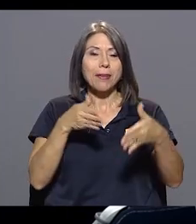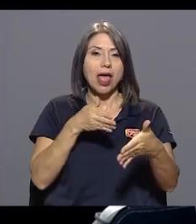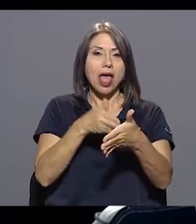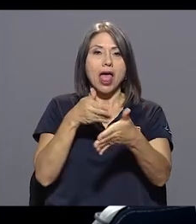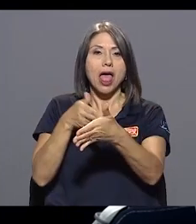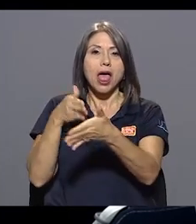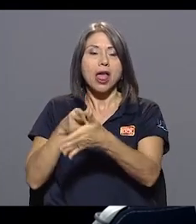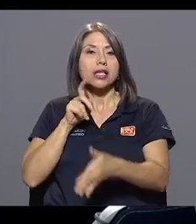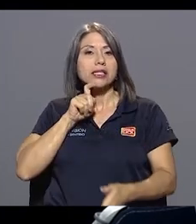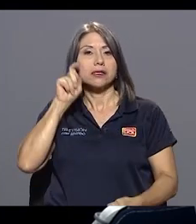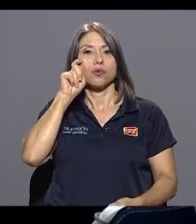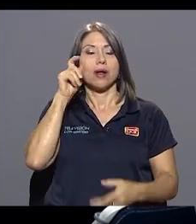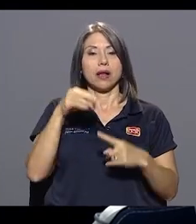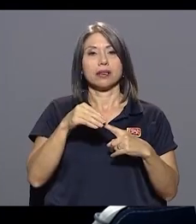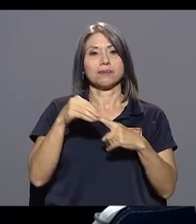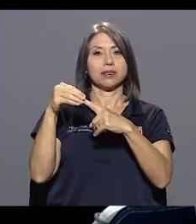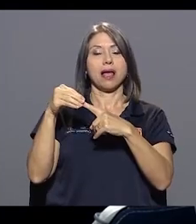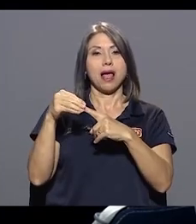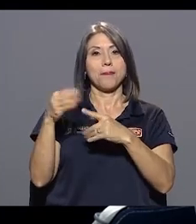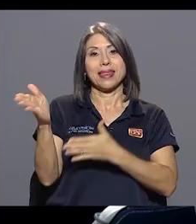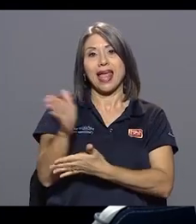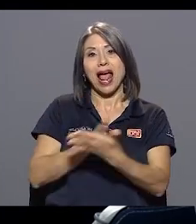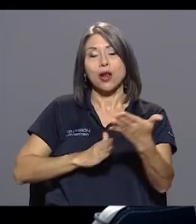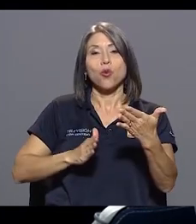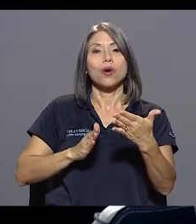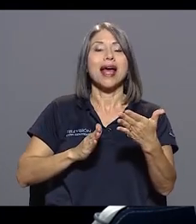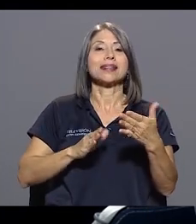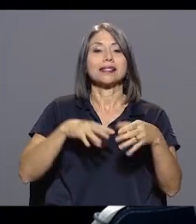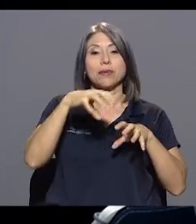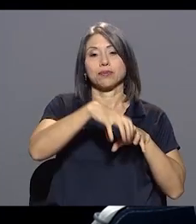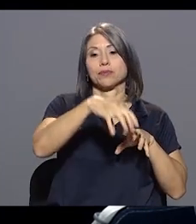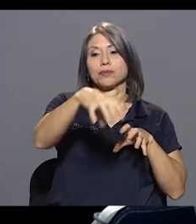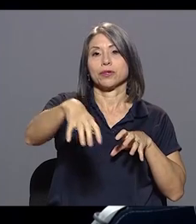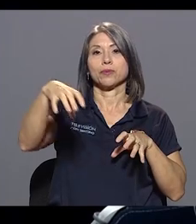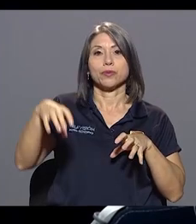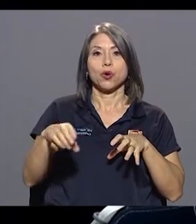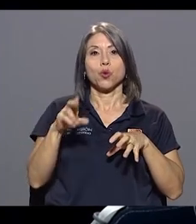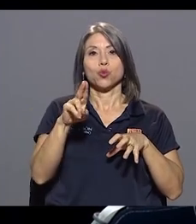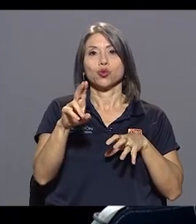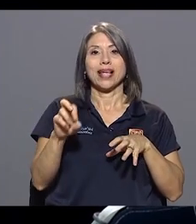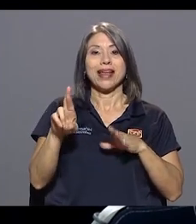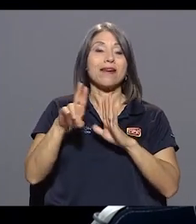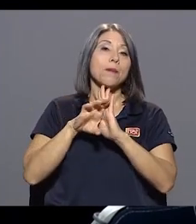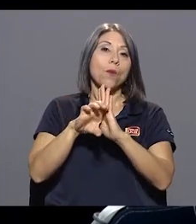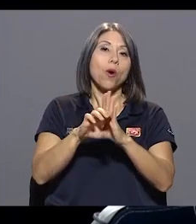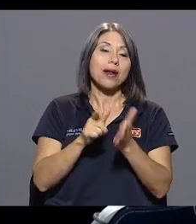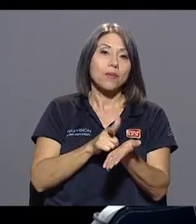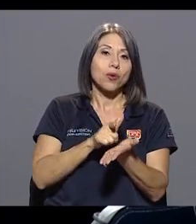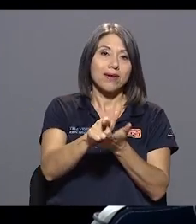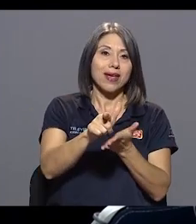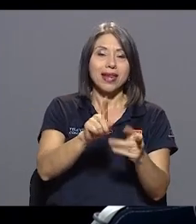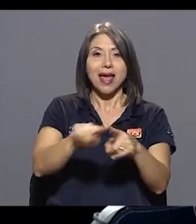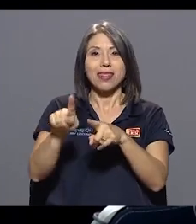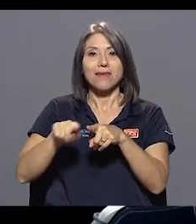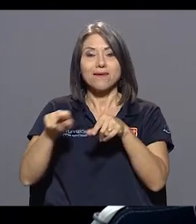sexual, particularmente en algunas sedes, en algunas sedes como en la sede de Liberia y en otros lugares,